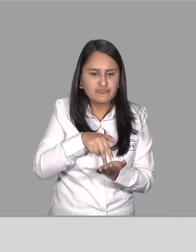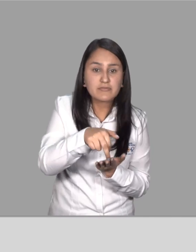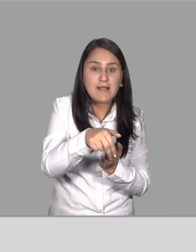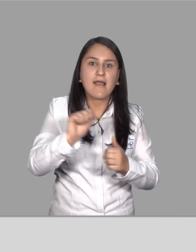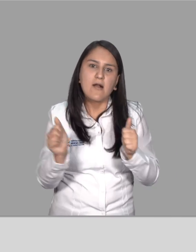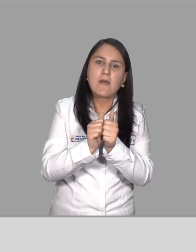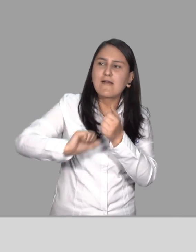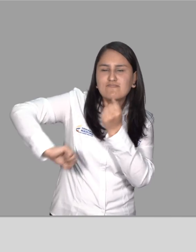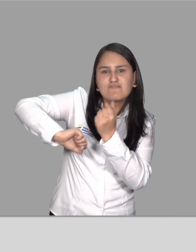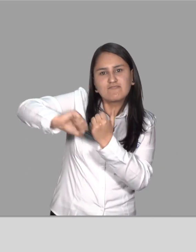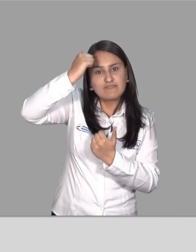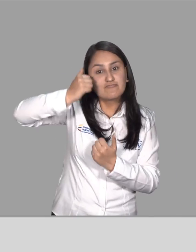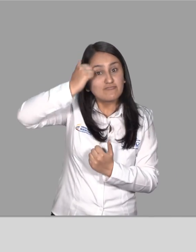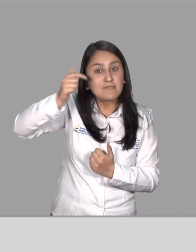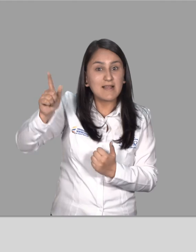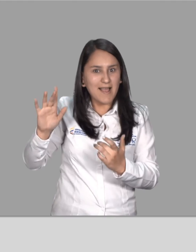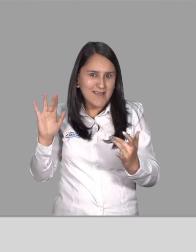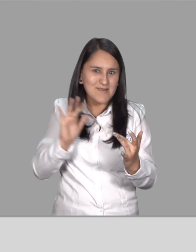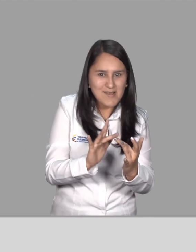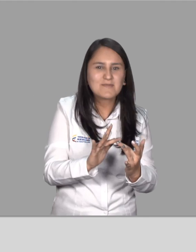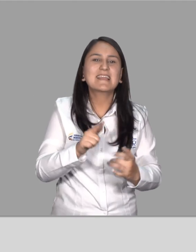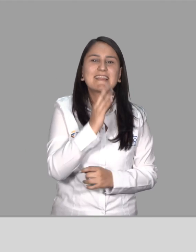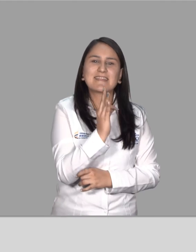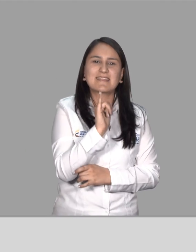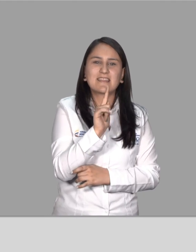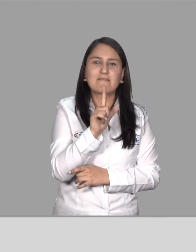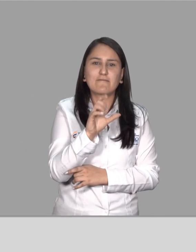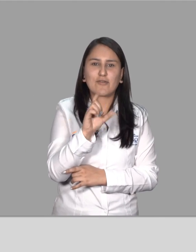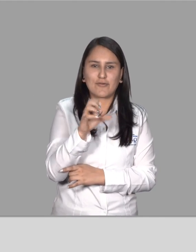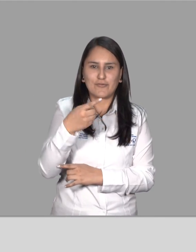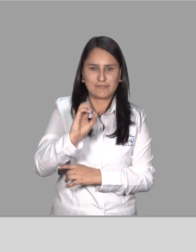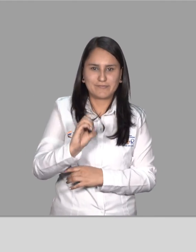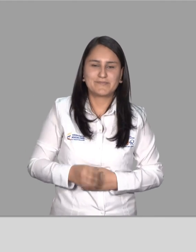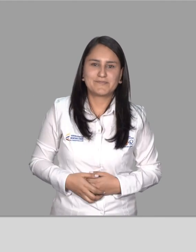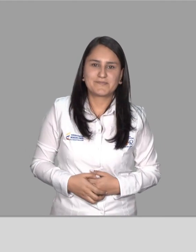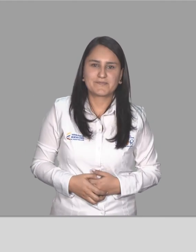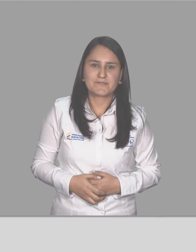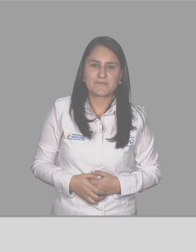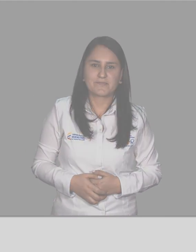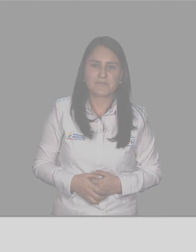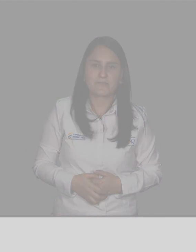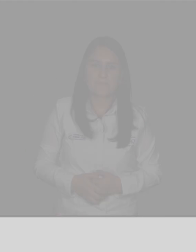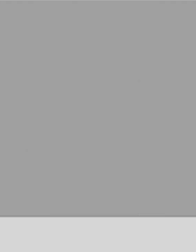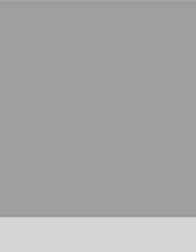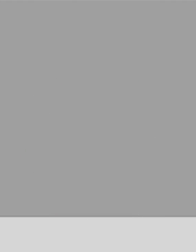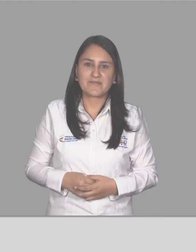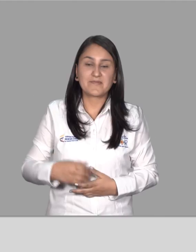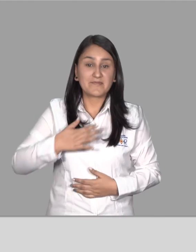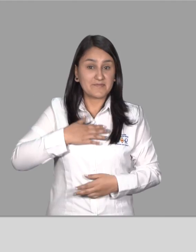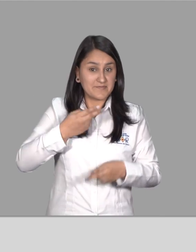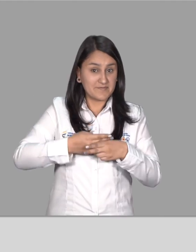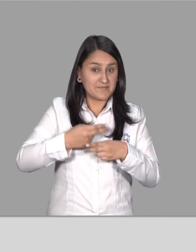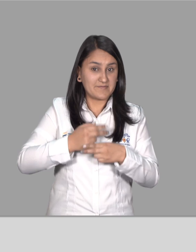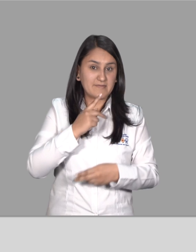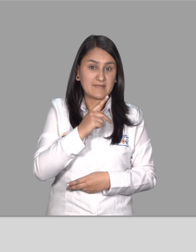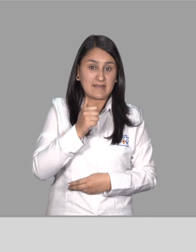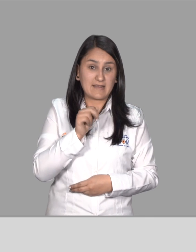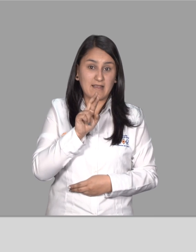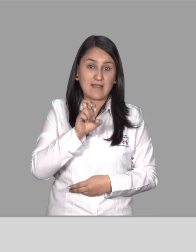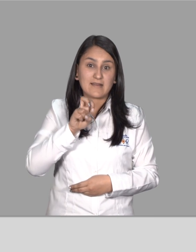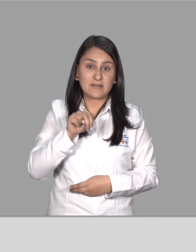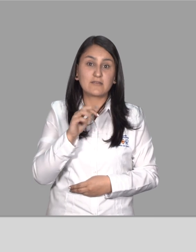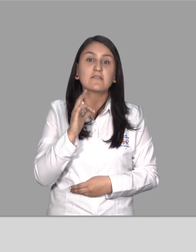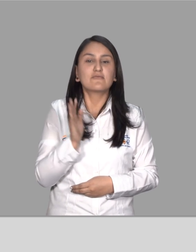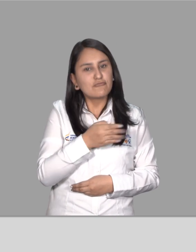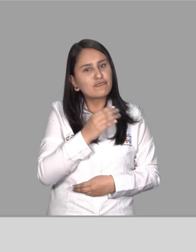orientación y movilidad Acompañados con docentes de apoyo pedagógico y fiflólogo Mi nombre es Karen